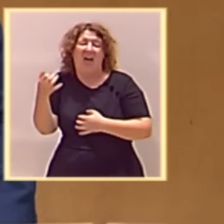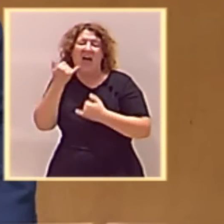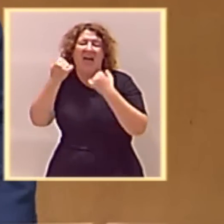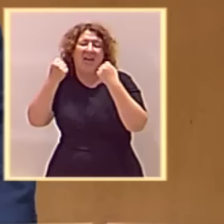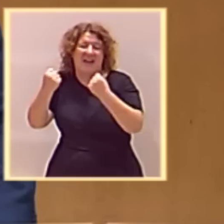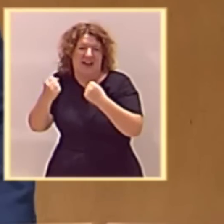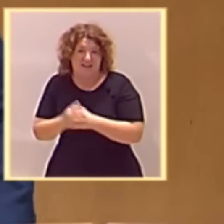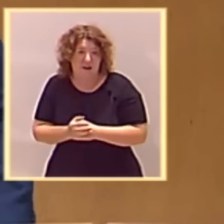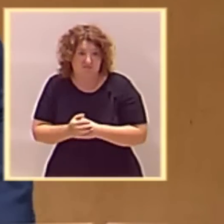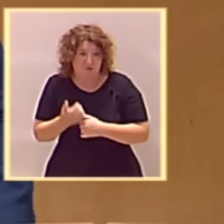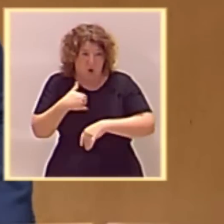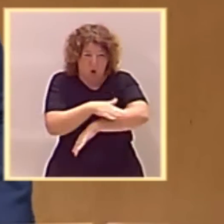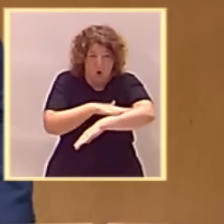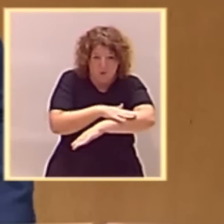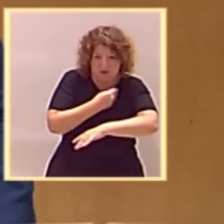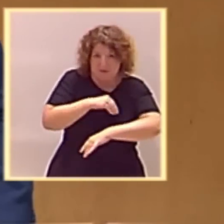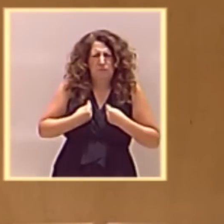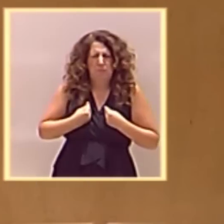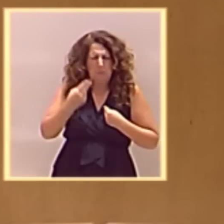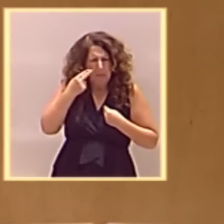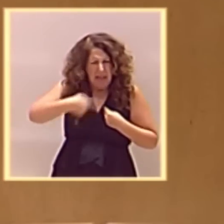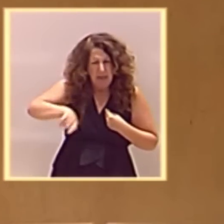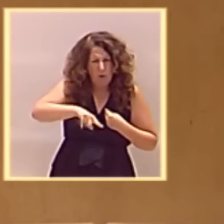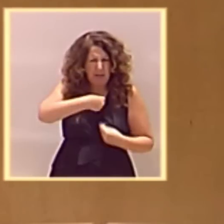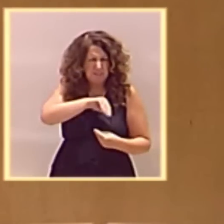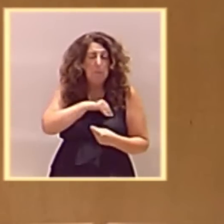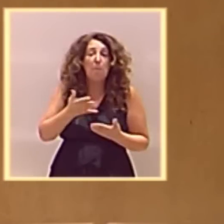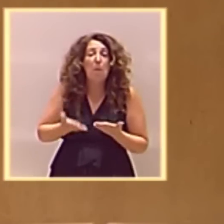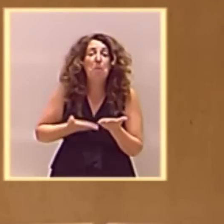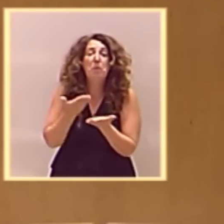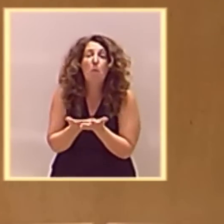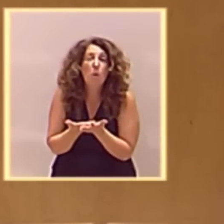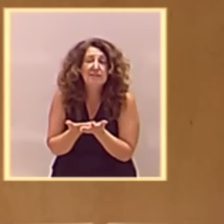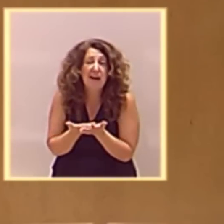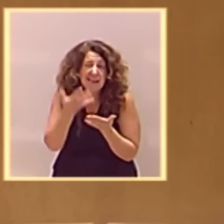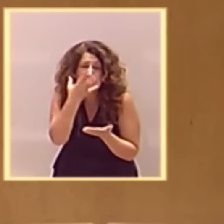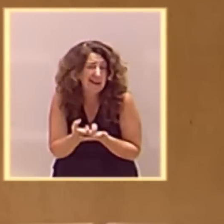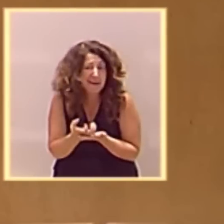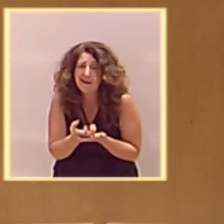había aprobado el gobierno de España en octubre del año pasado. Y no ha presentado una sola propuesta seria, señorías.